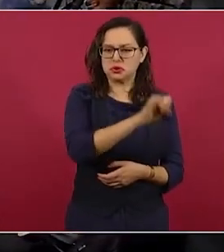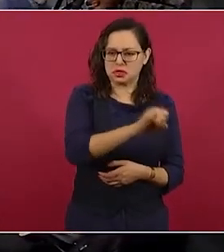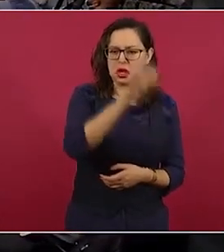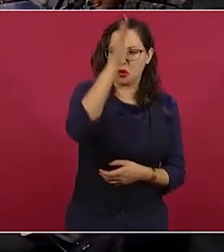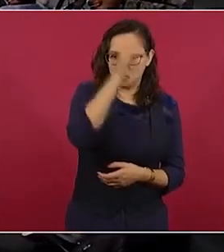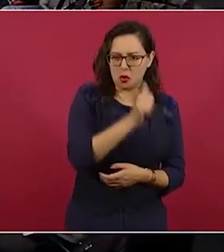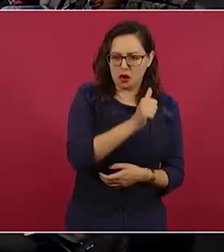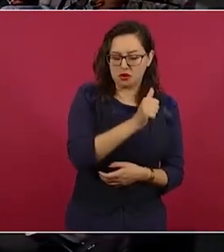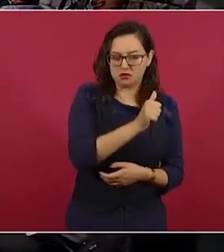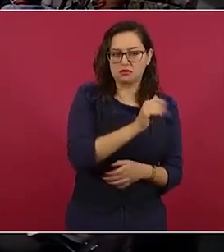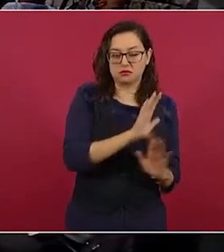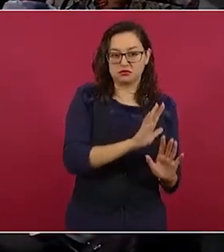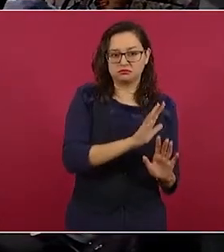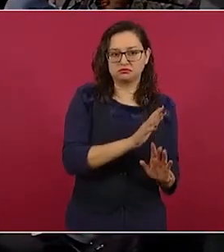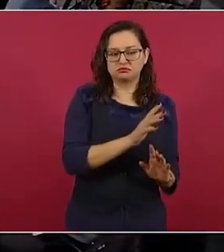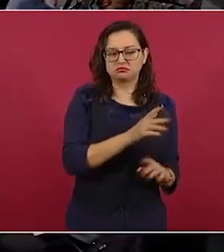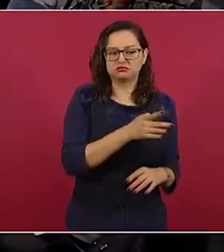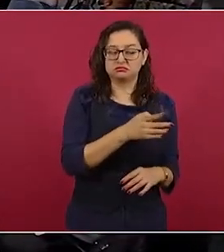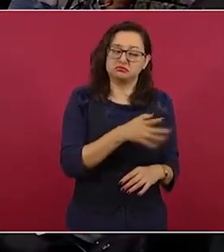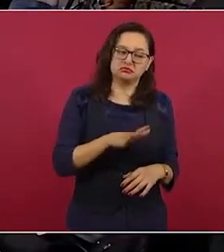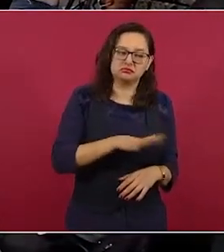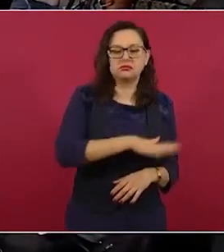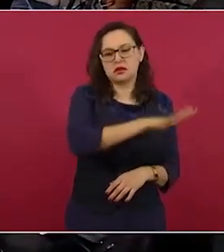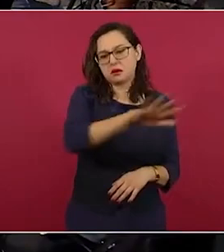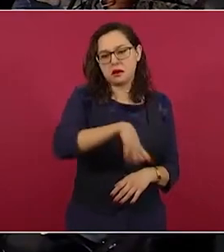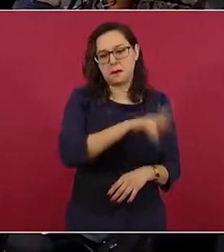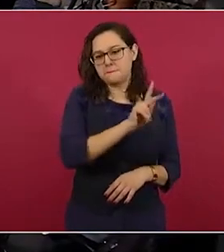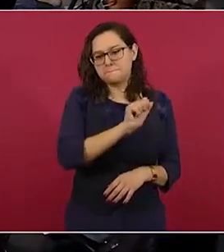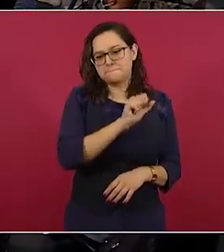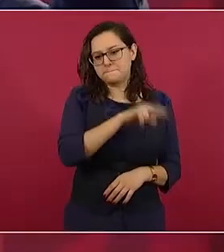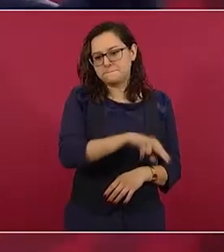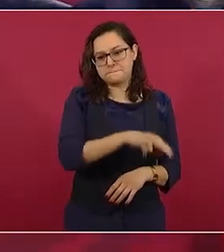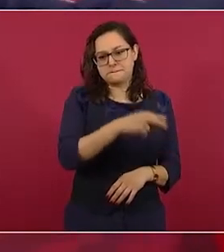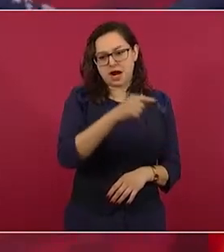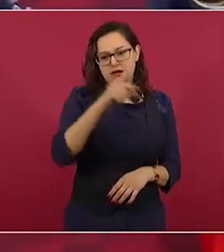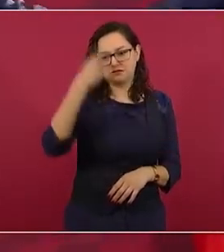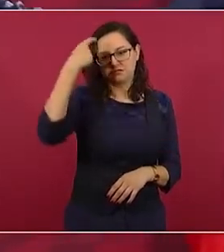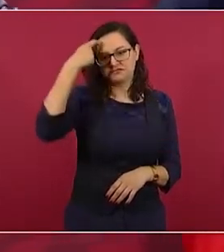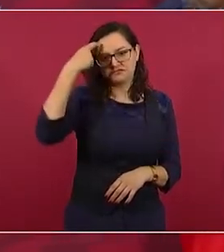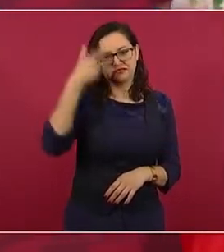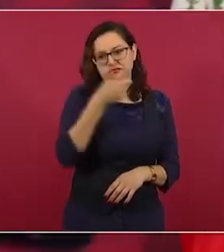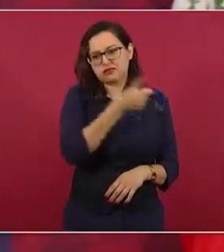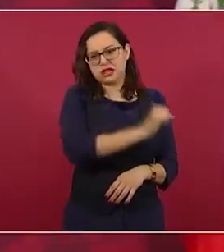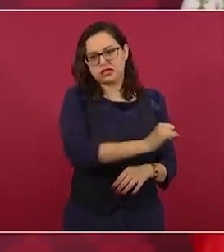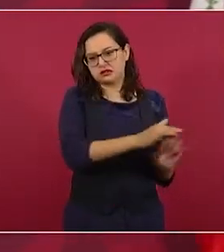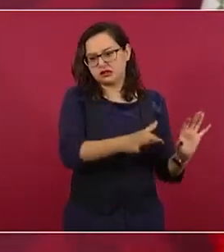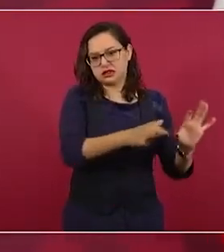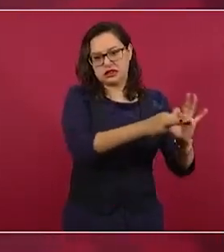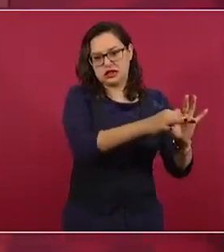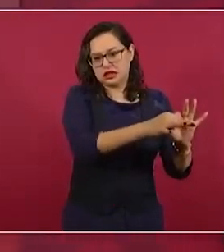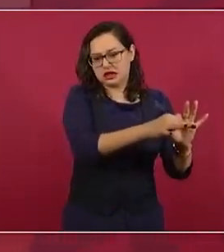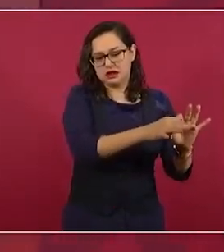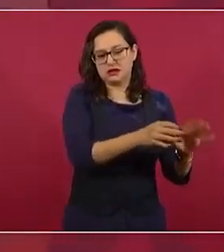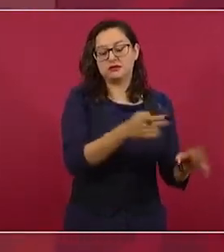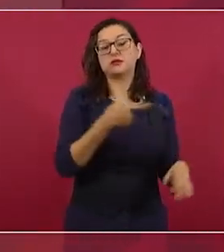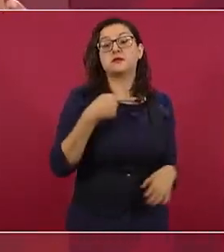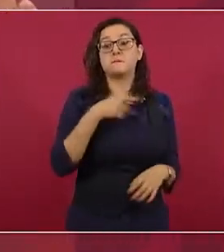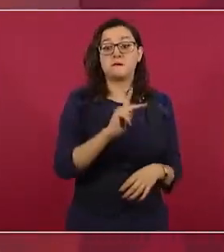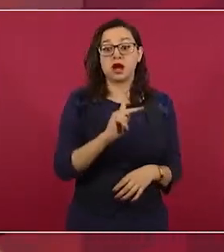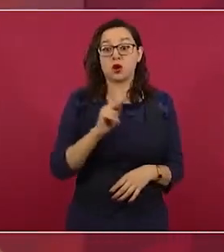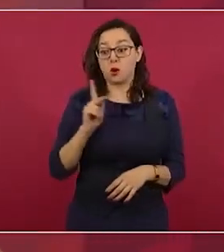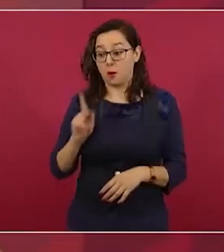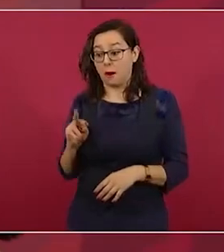Del PRI no tengo duda y del Movimiento Ciudadano también, porque los Movimiento Ciudadano